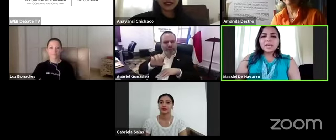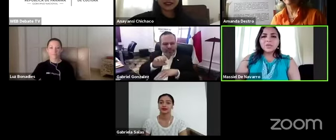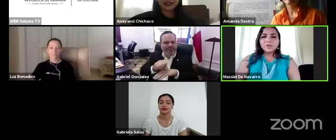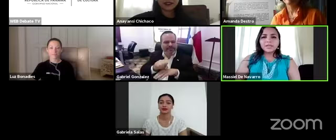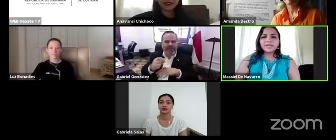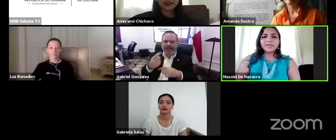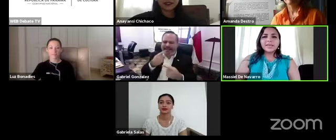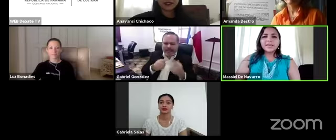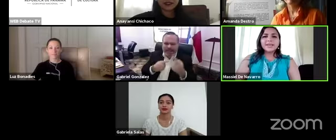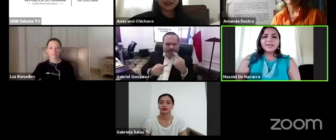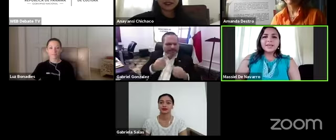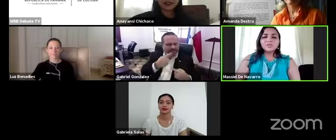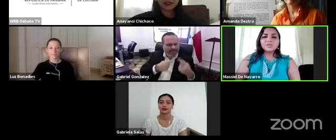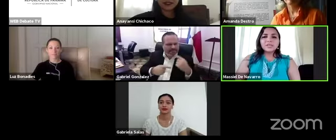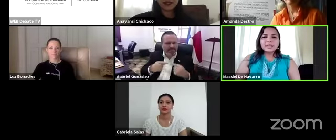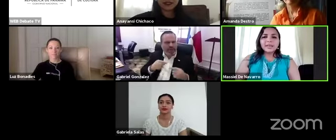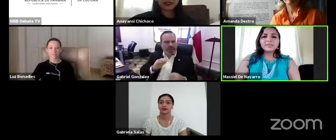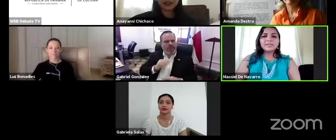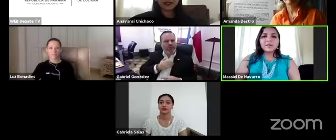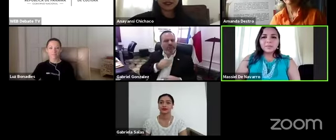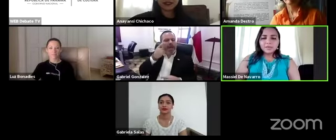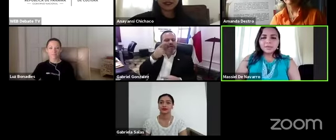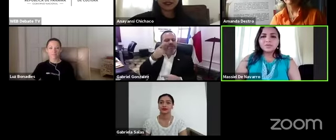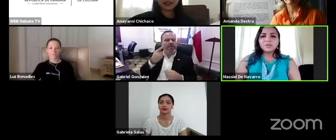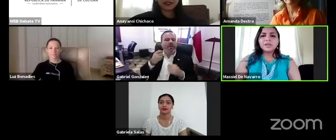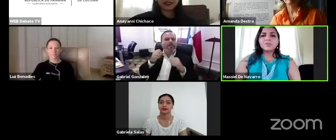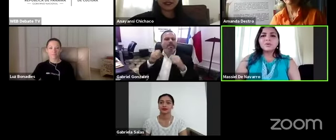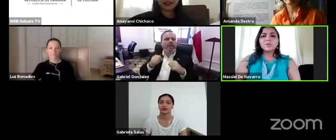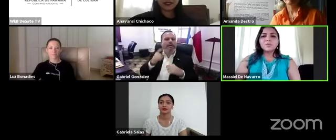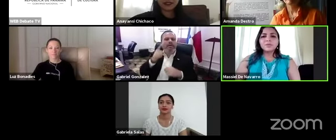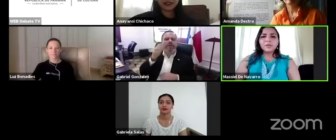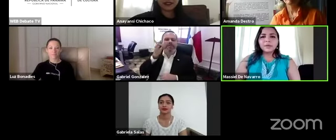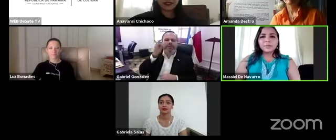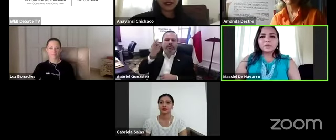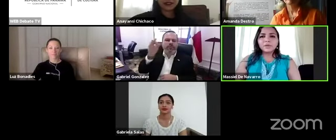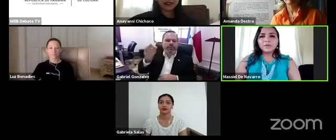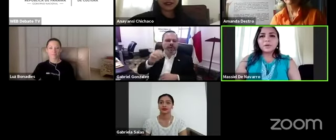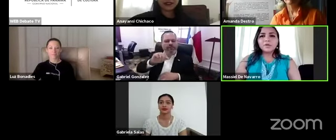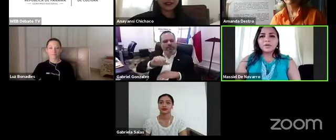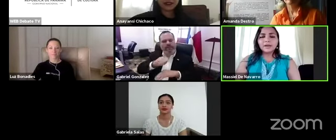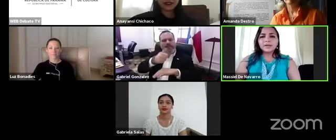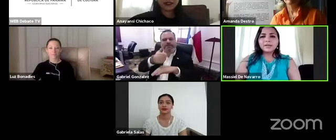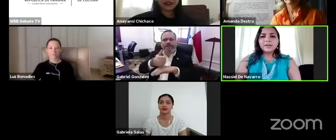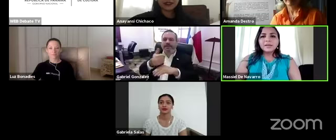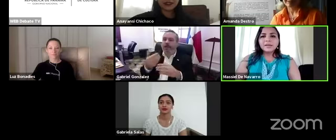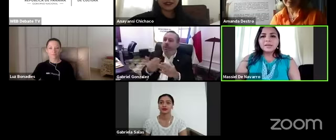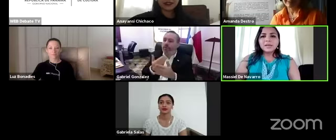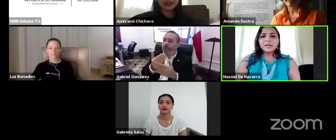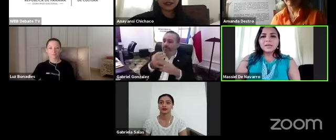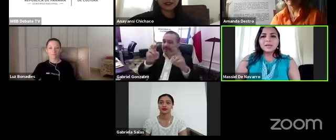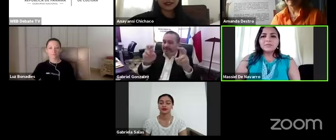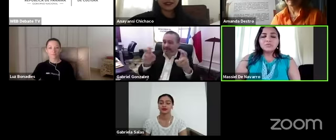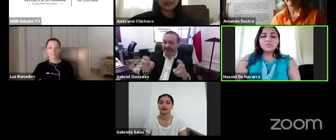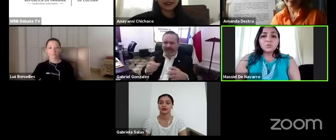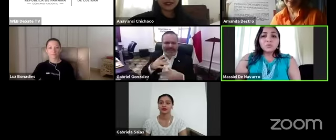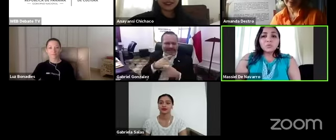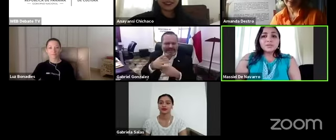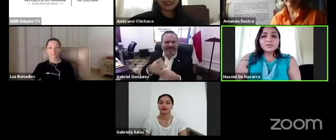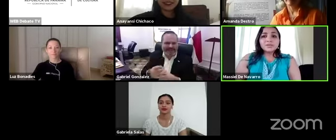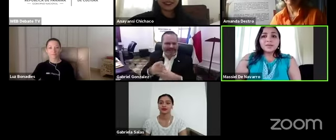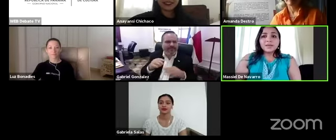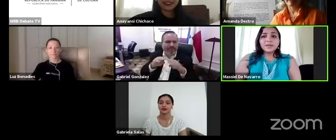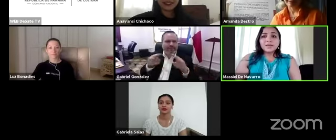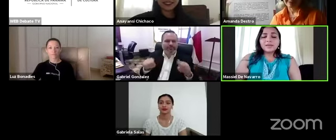es importante que la sociedad también nos diga sus opiniones para poder mejorar y que en el futuro